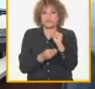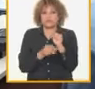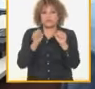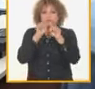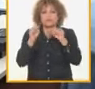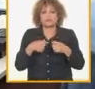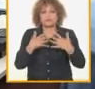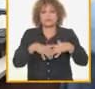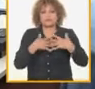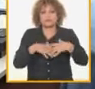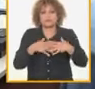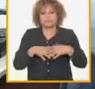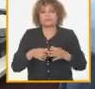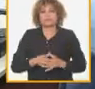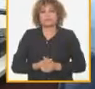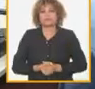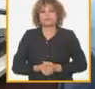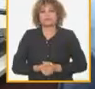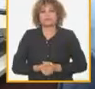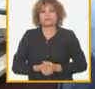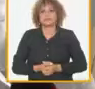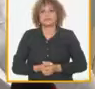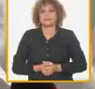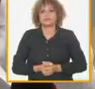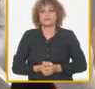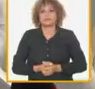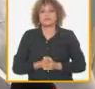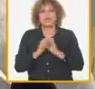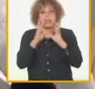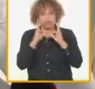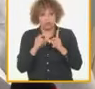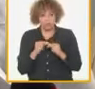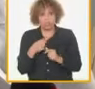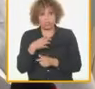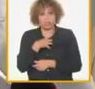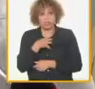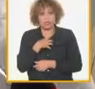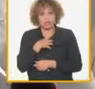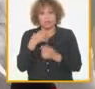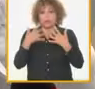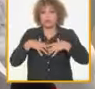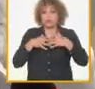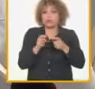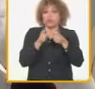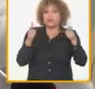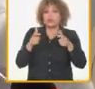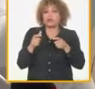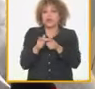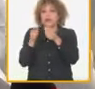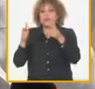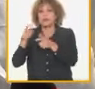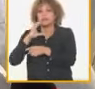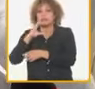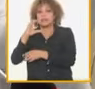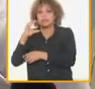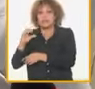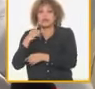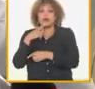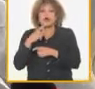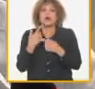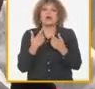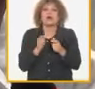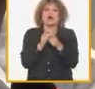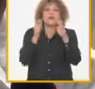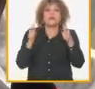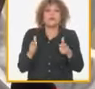productivos locales y hay resultados la producción aumenta aumentan los salarios aumenta la gestión aumenta la